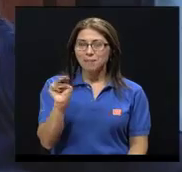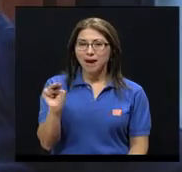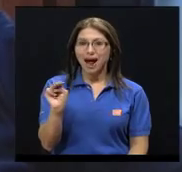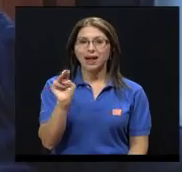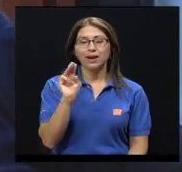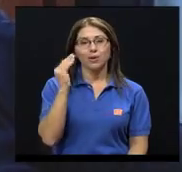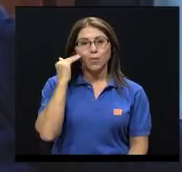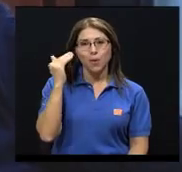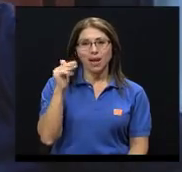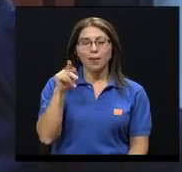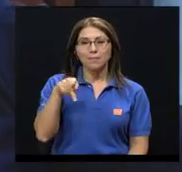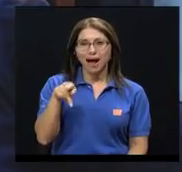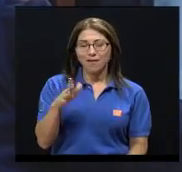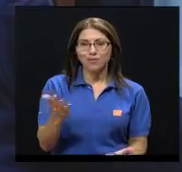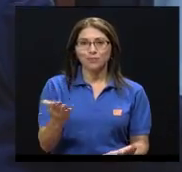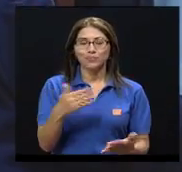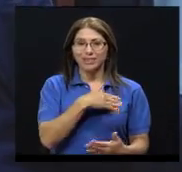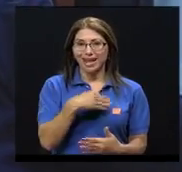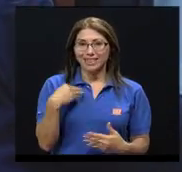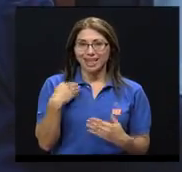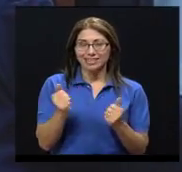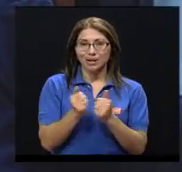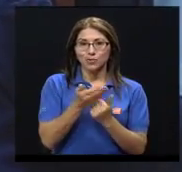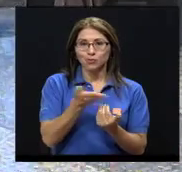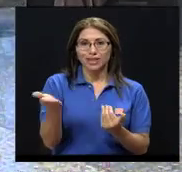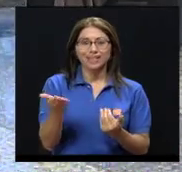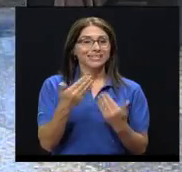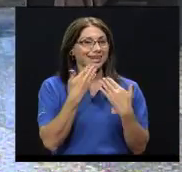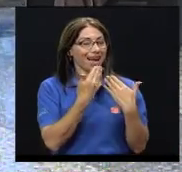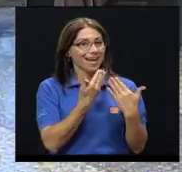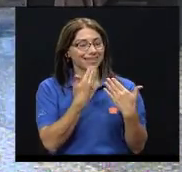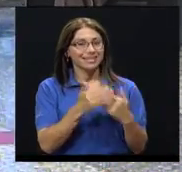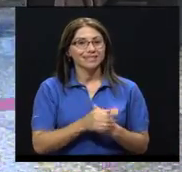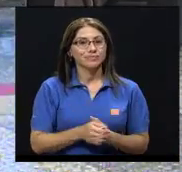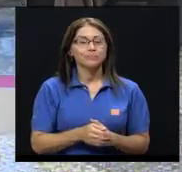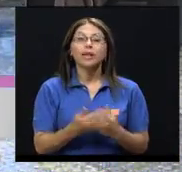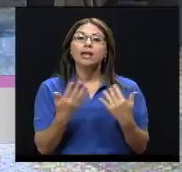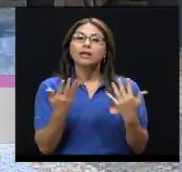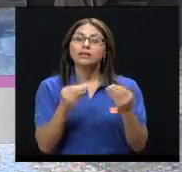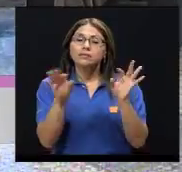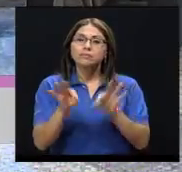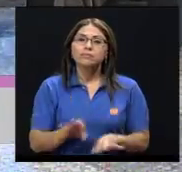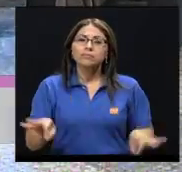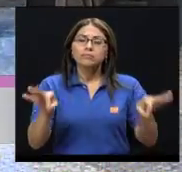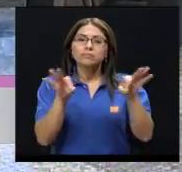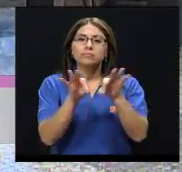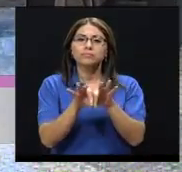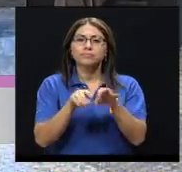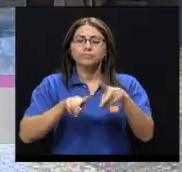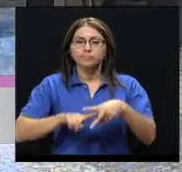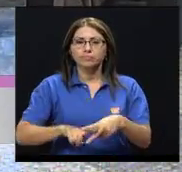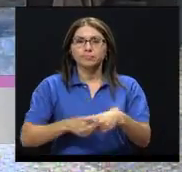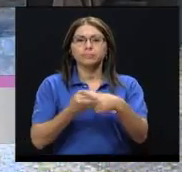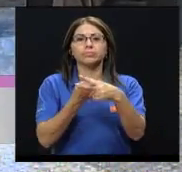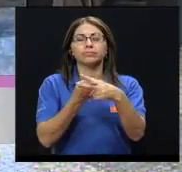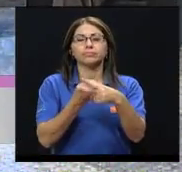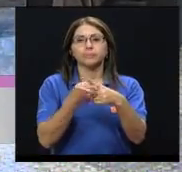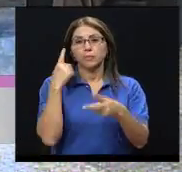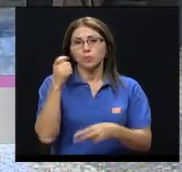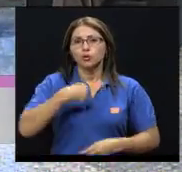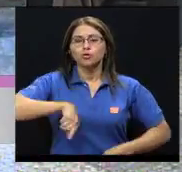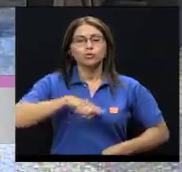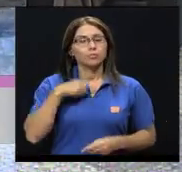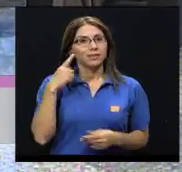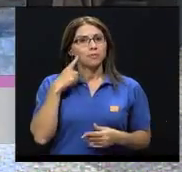hola Pablo. Encantada de estar aquí con ustedes. Muchísimas gracias. Mucho gusto. Y Elvira, sería muy importante también empezar, porque